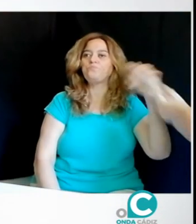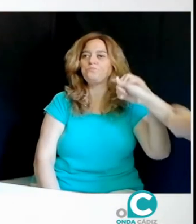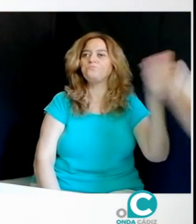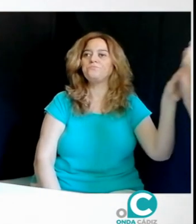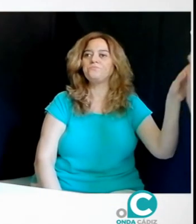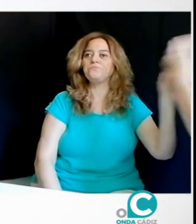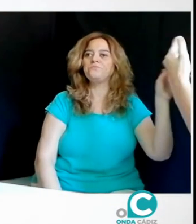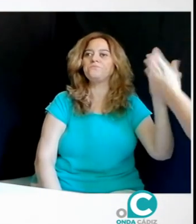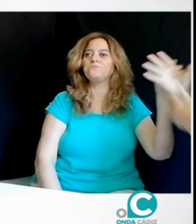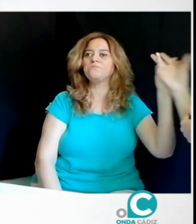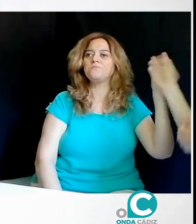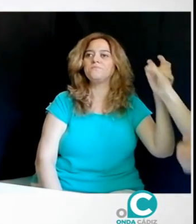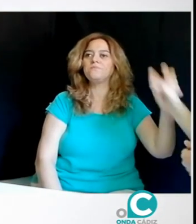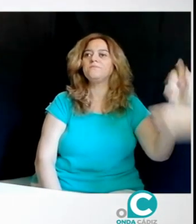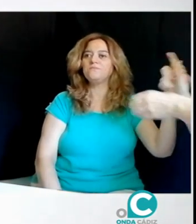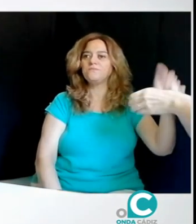mañana aquí en El Mirador.